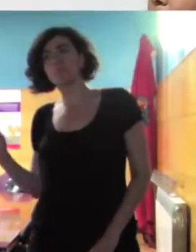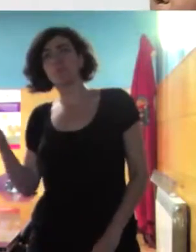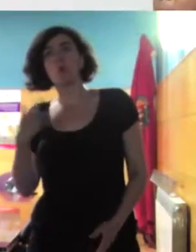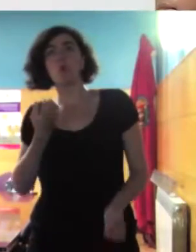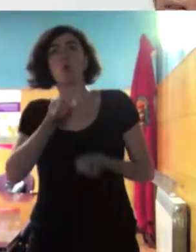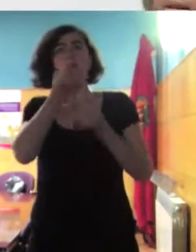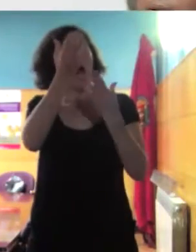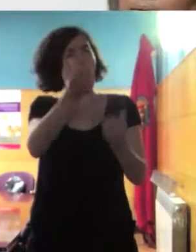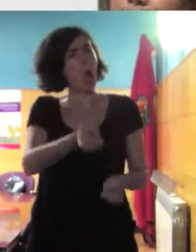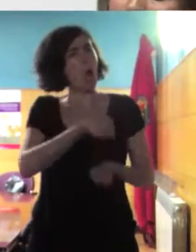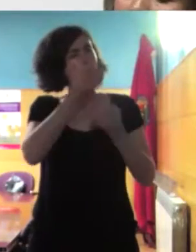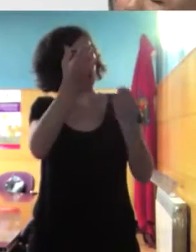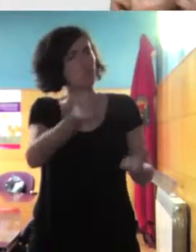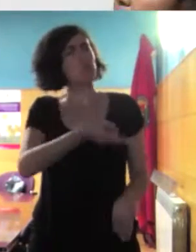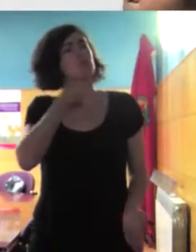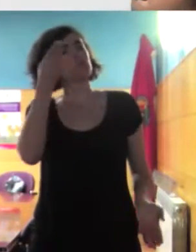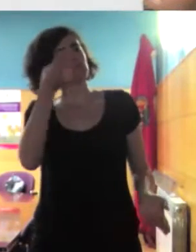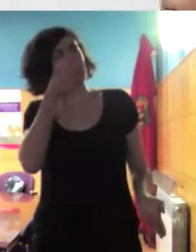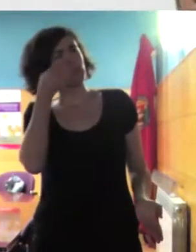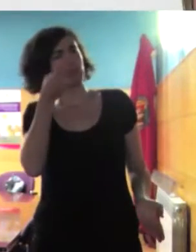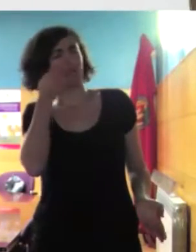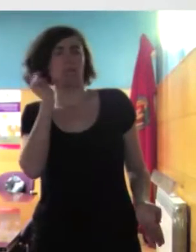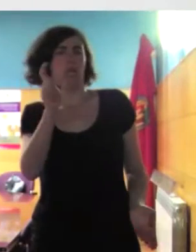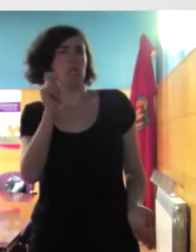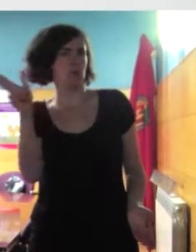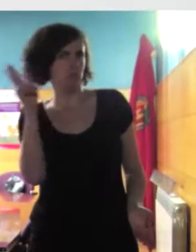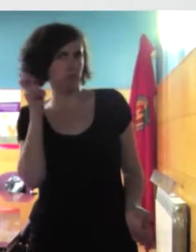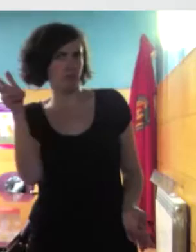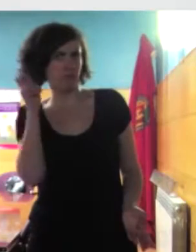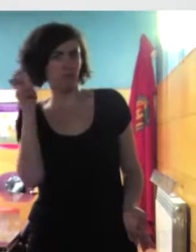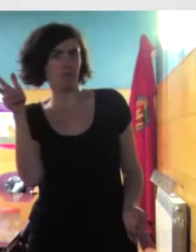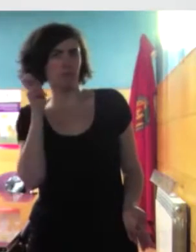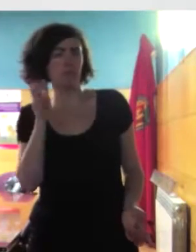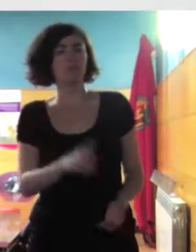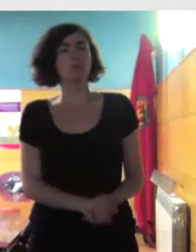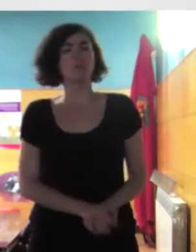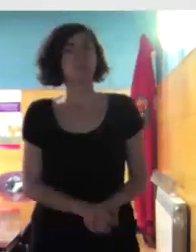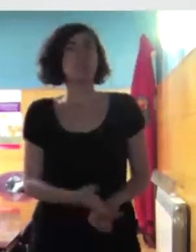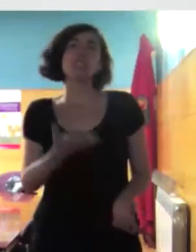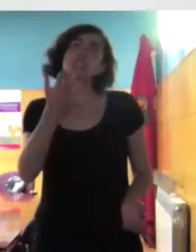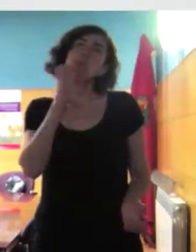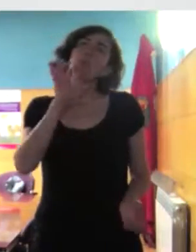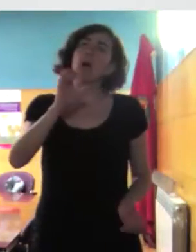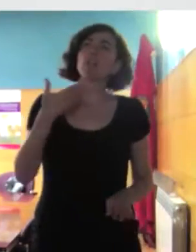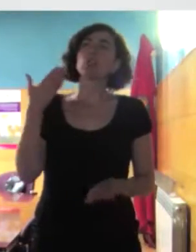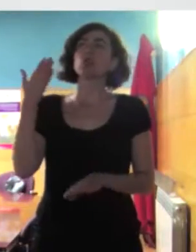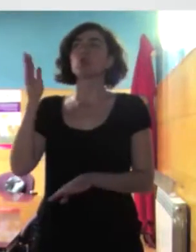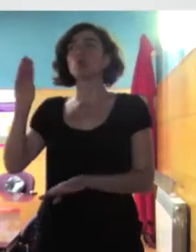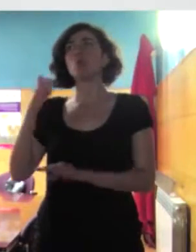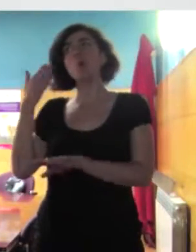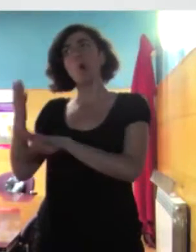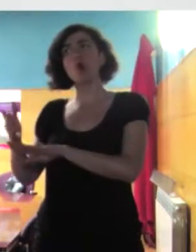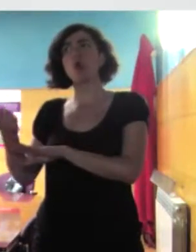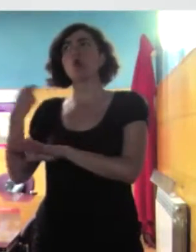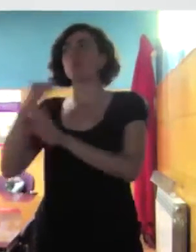parece muy interesante porque es muy es muy frecuente ese argumento de claro yo si voy a su país tengo que hacer esto y esto